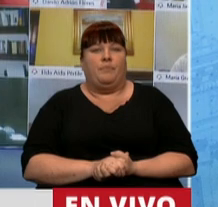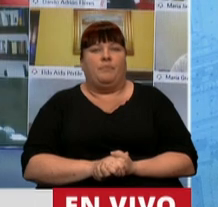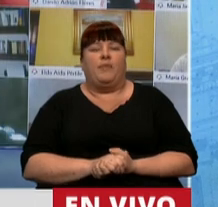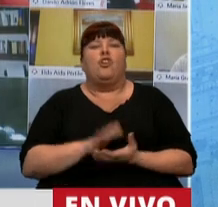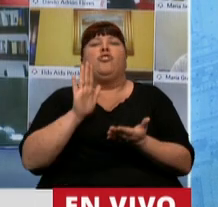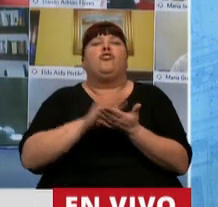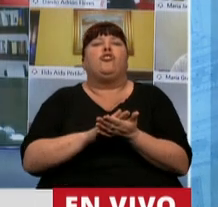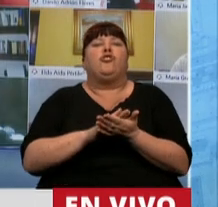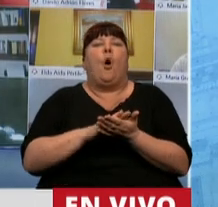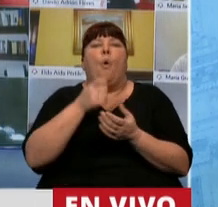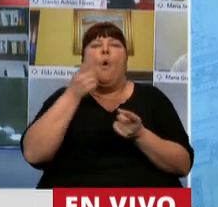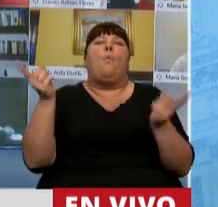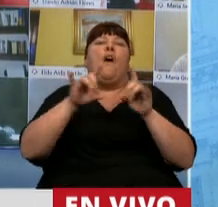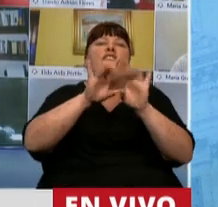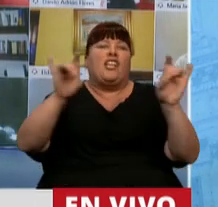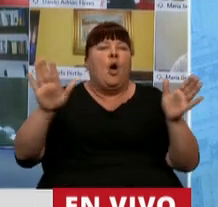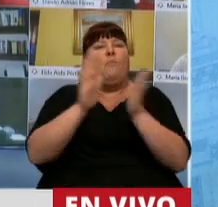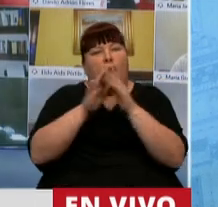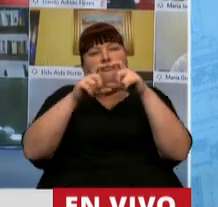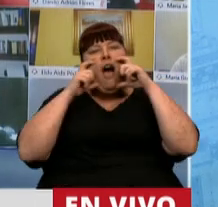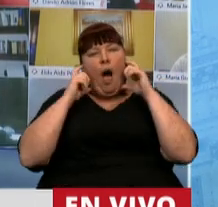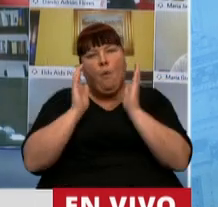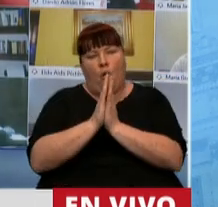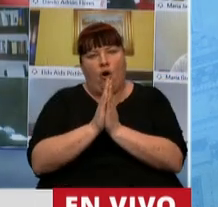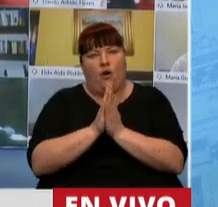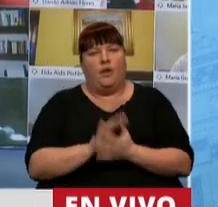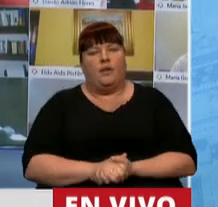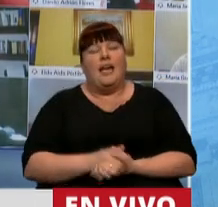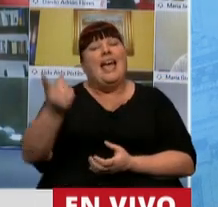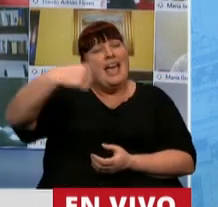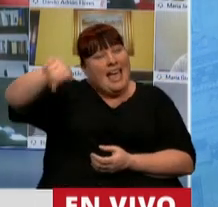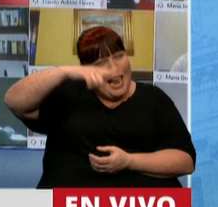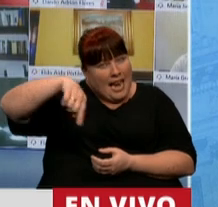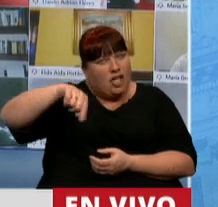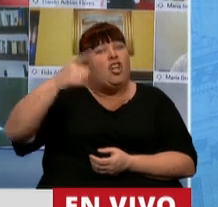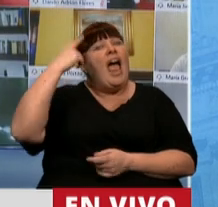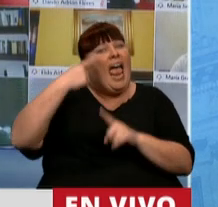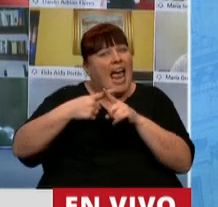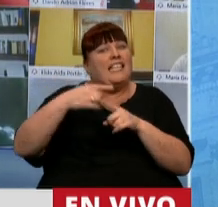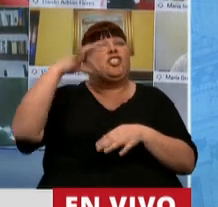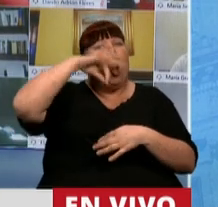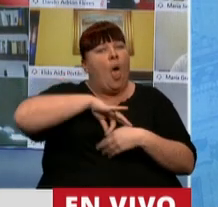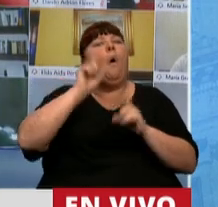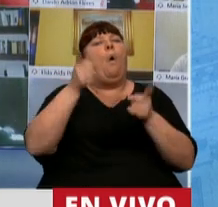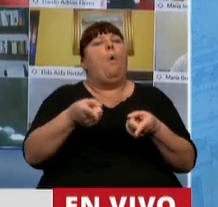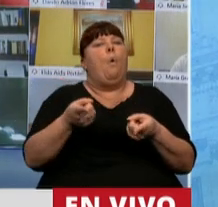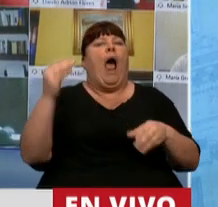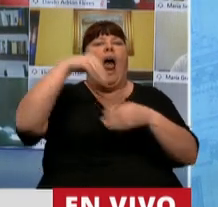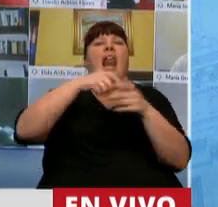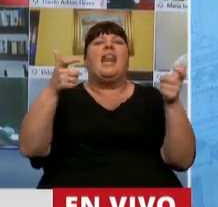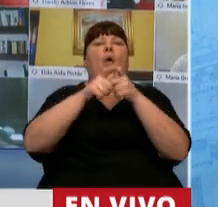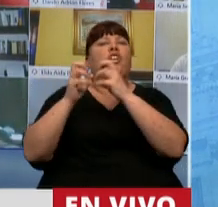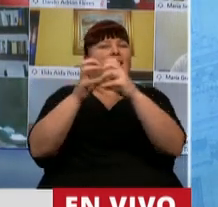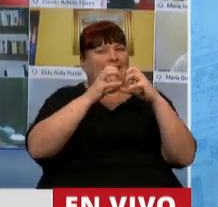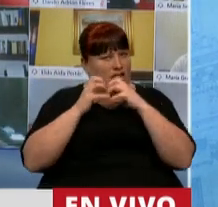la posibilidad de que no haya reinfección, se pongan en el tapabocas. Ellos tuvieron COVID y pudieron participar de las